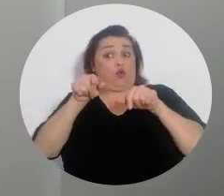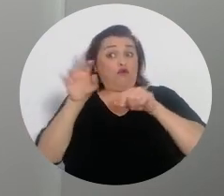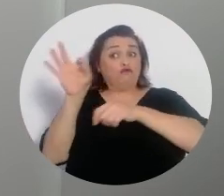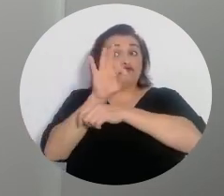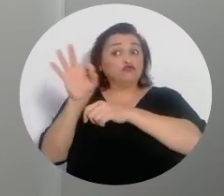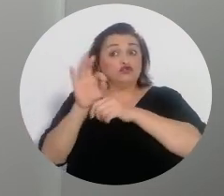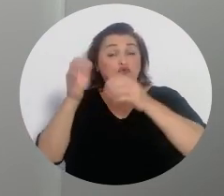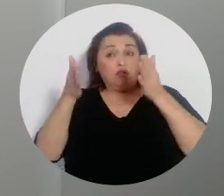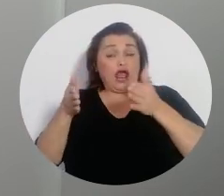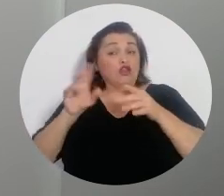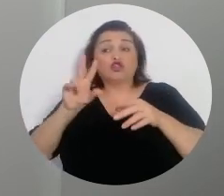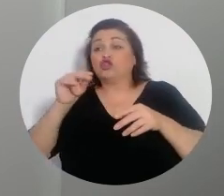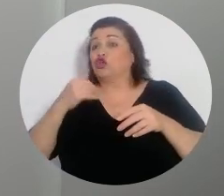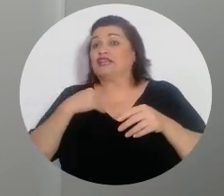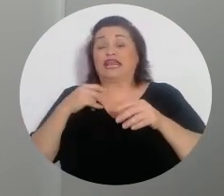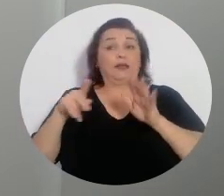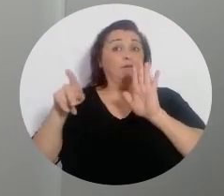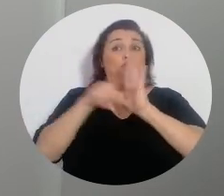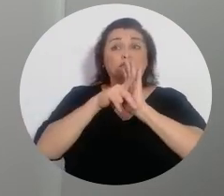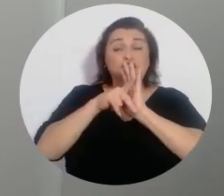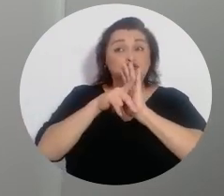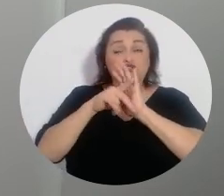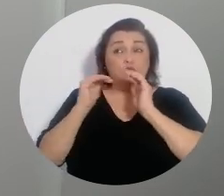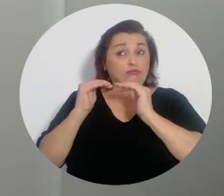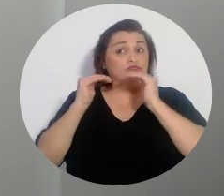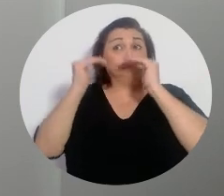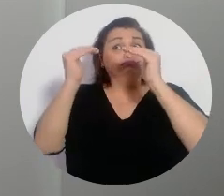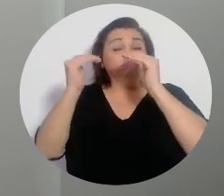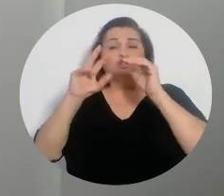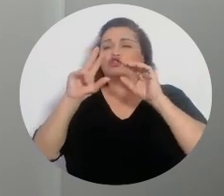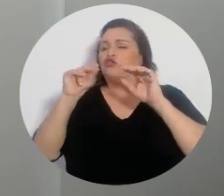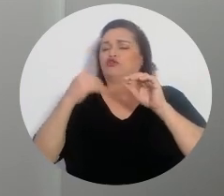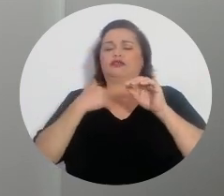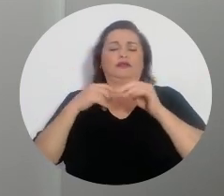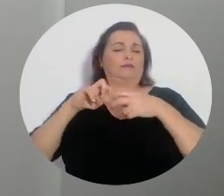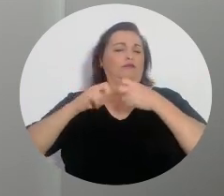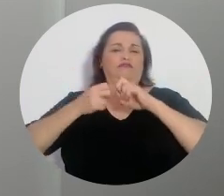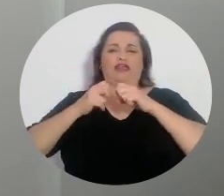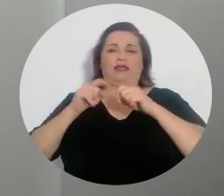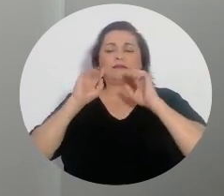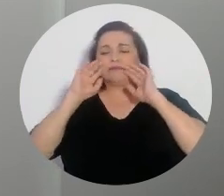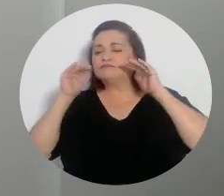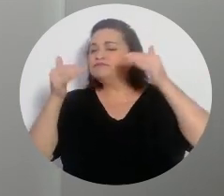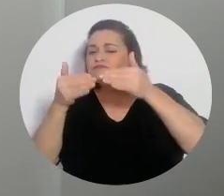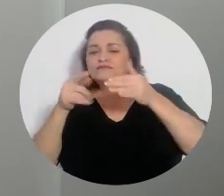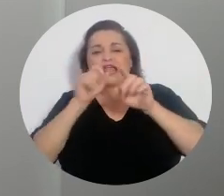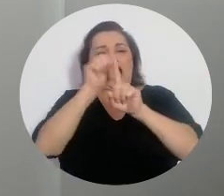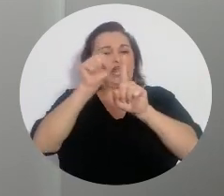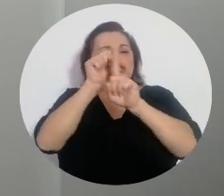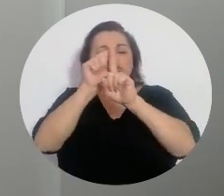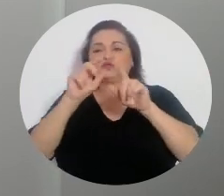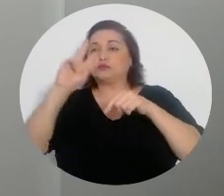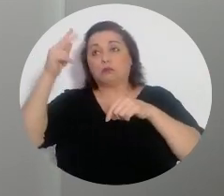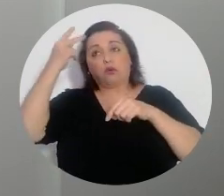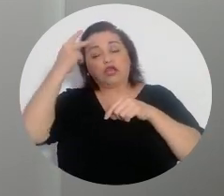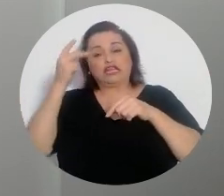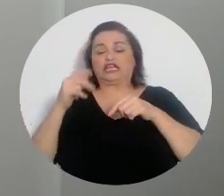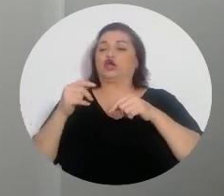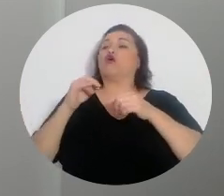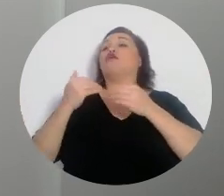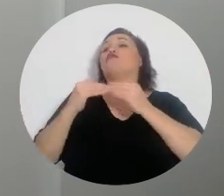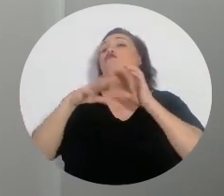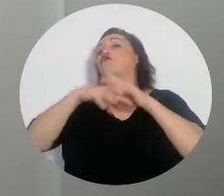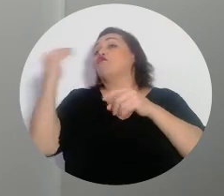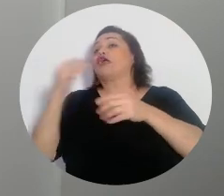si es un funcionario que no tiene la prohibición absoluta, o sea, la de mayor intensidad, no tendría problema dedicarse a ese tipo de asuntos políticos electorales